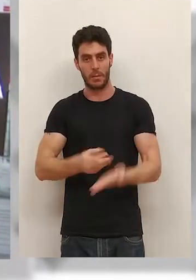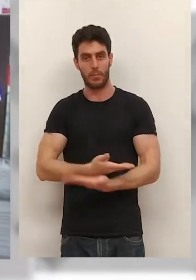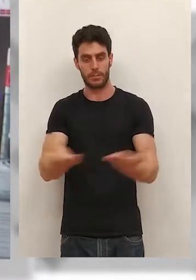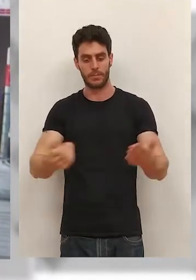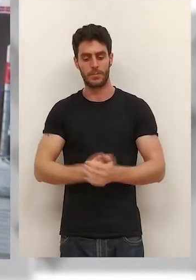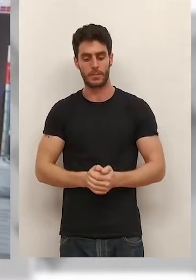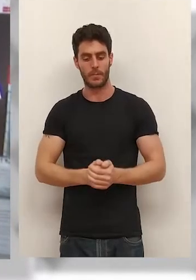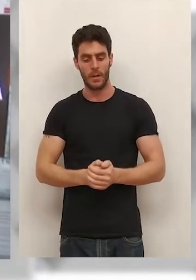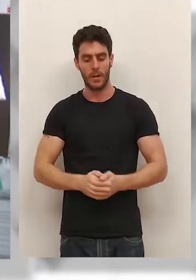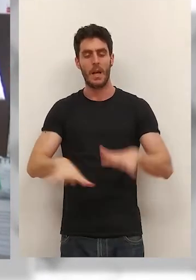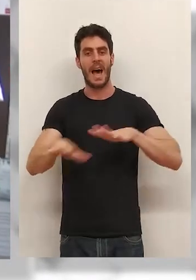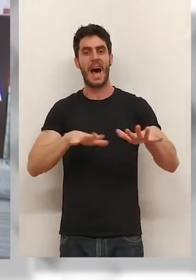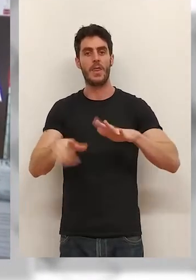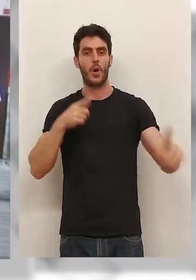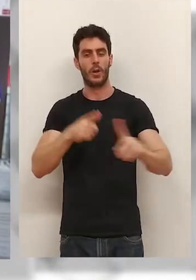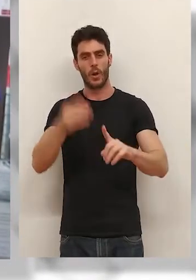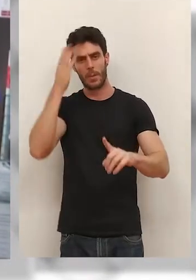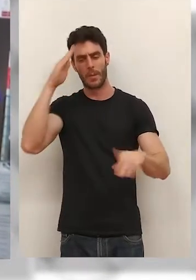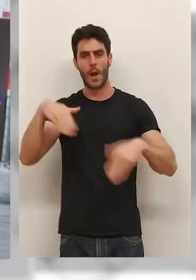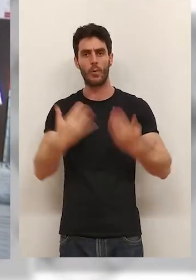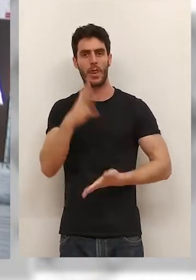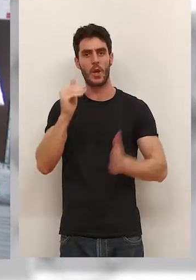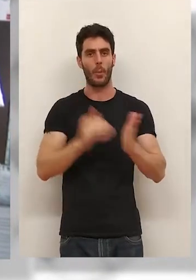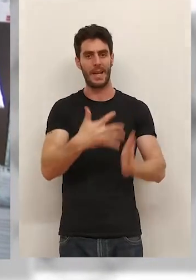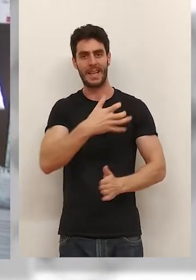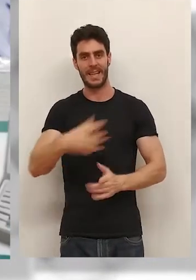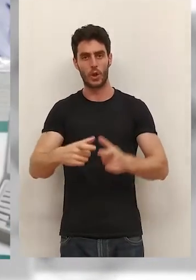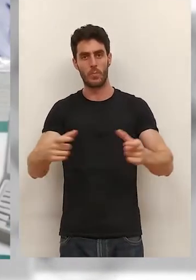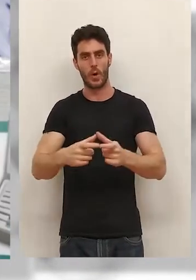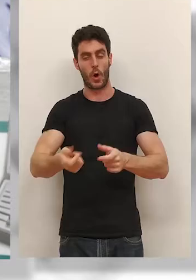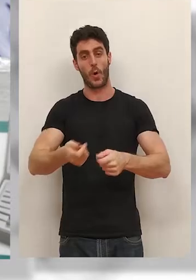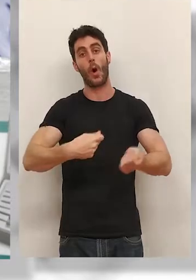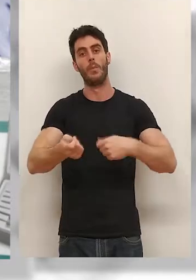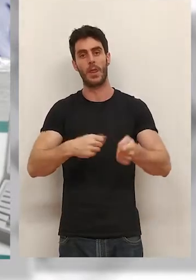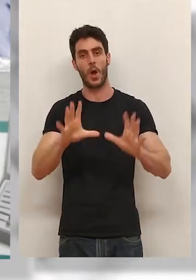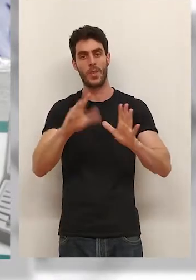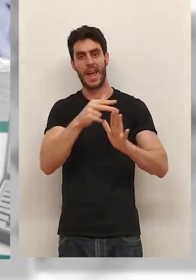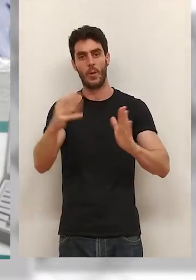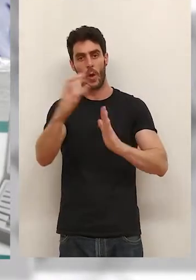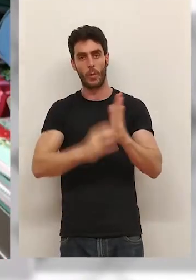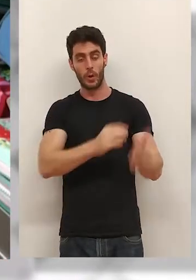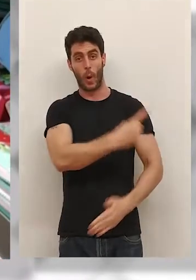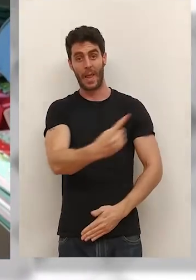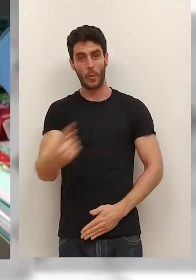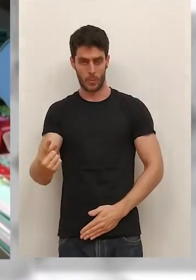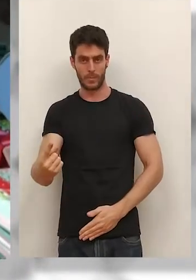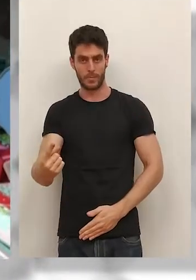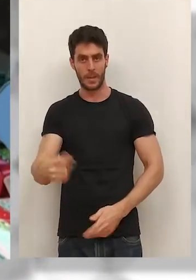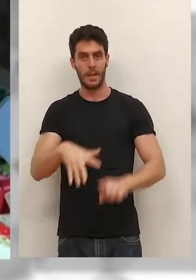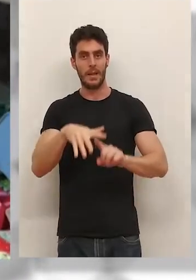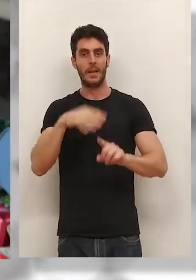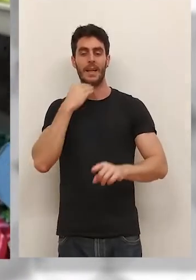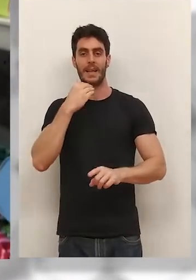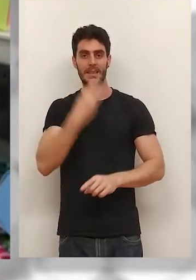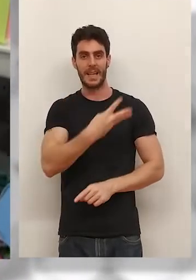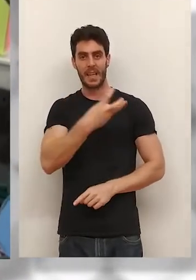La principal acción de esta campaña es la emisión de 5.500 bonos comercio de 10 euros de descuento cada uno en los casi 300